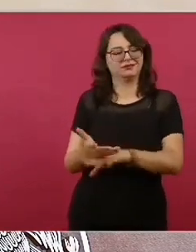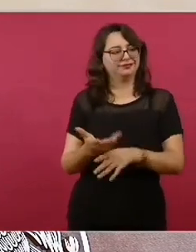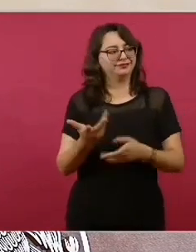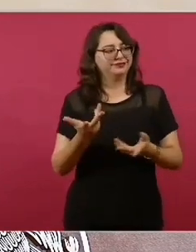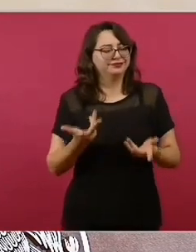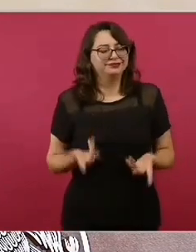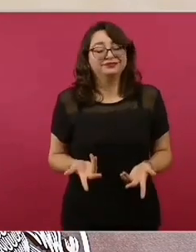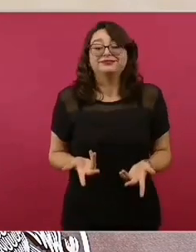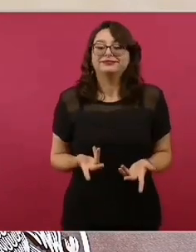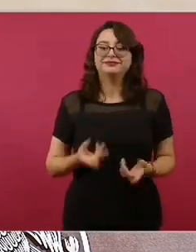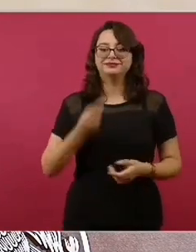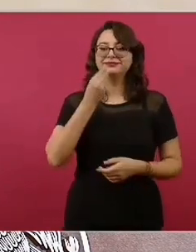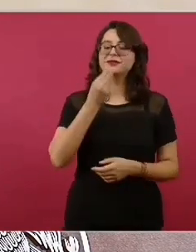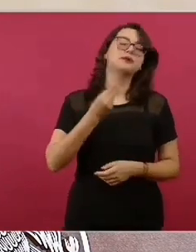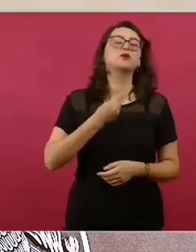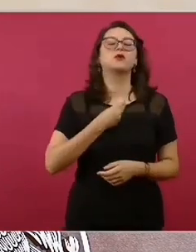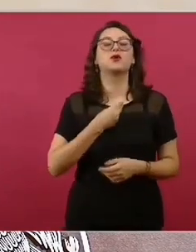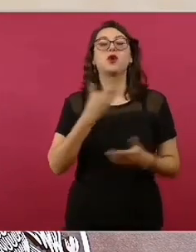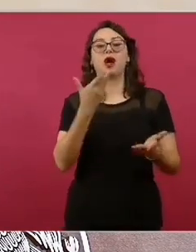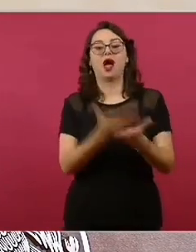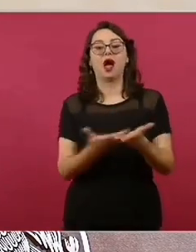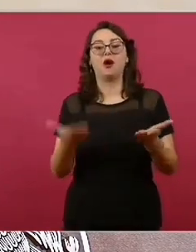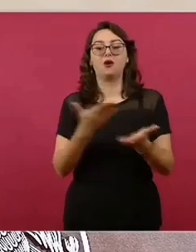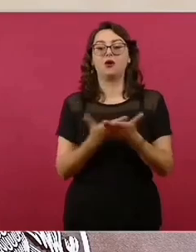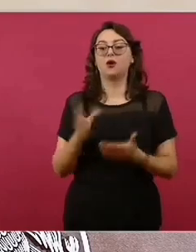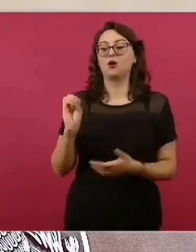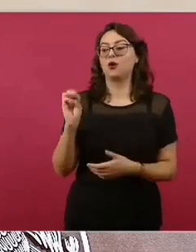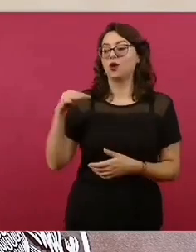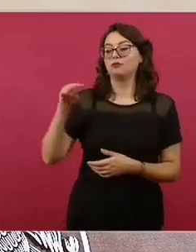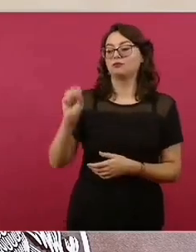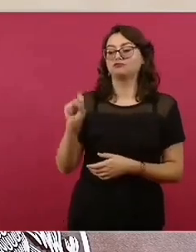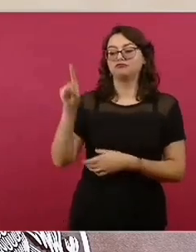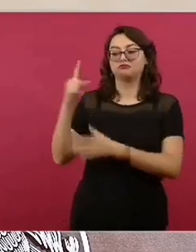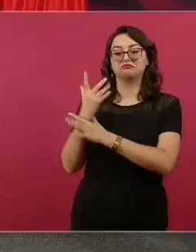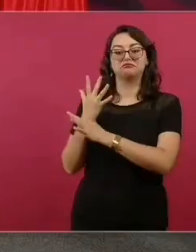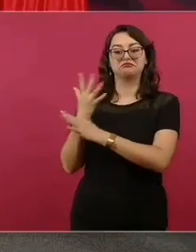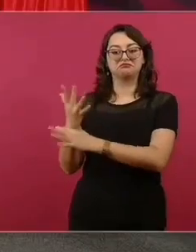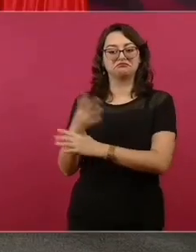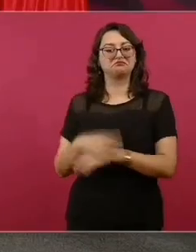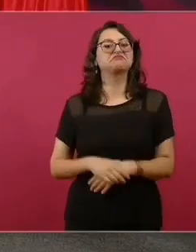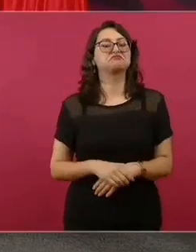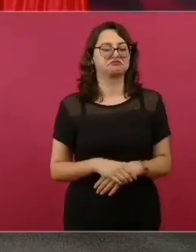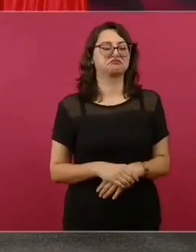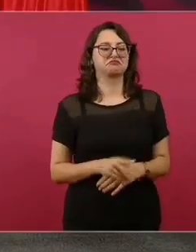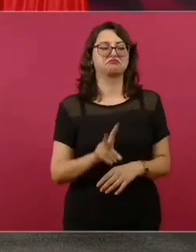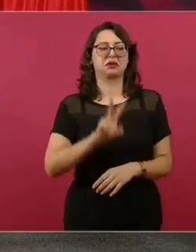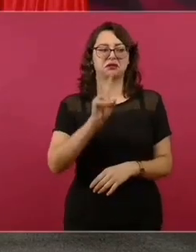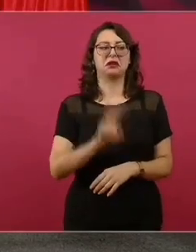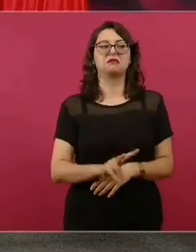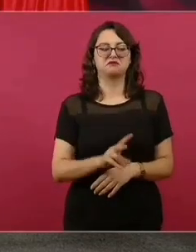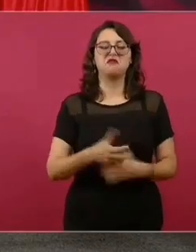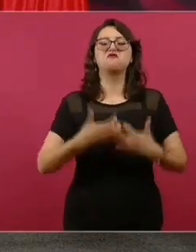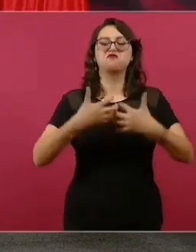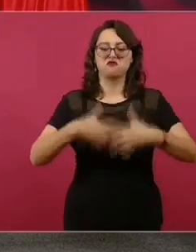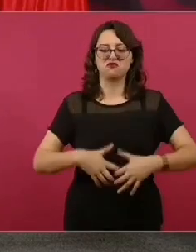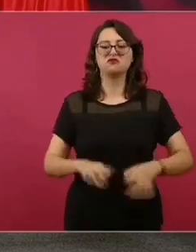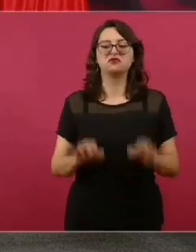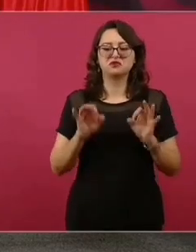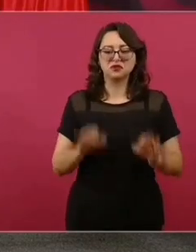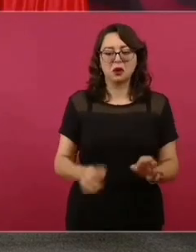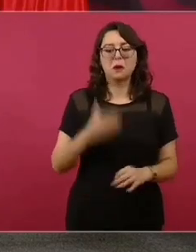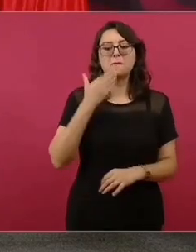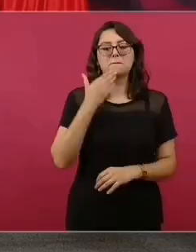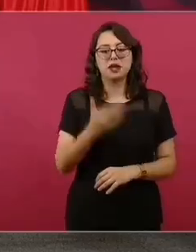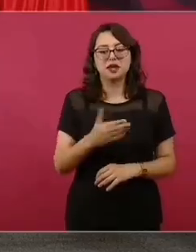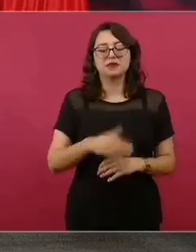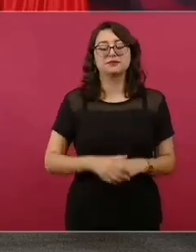y hoy, de manera interesante, la OMS lo recomienda para todo el mundo. Otras recomendaciones que hizo la OMS y están contempladas en el plan COVID de